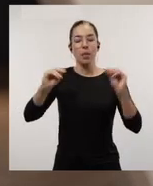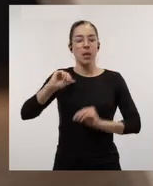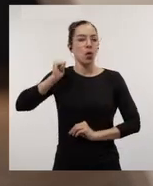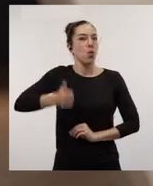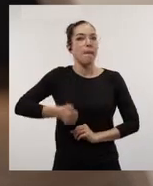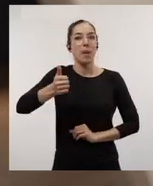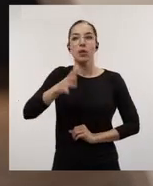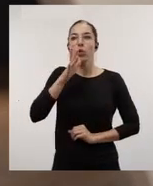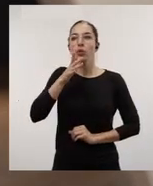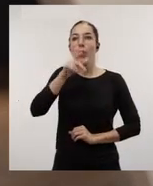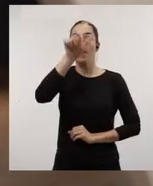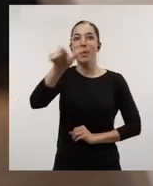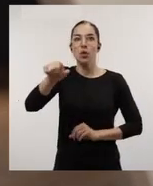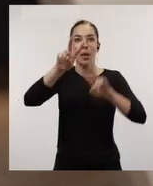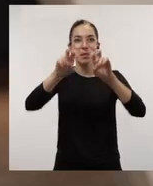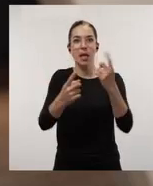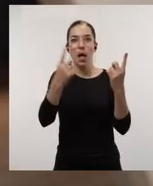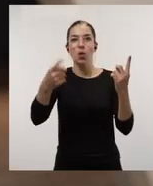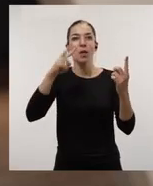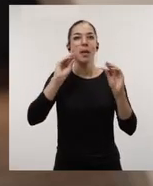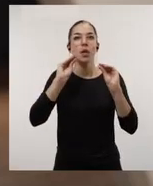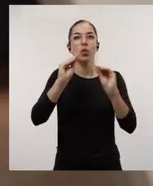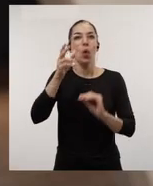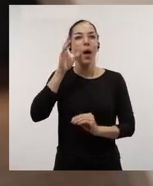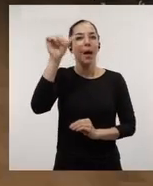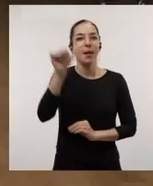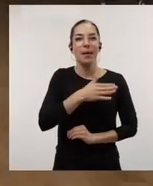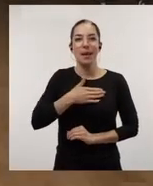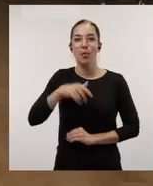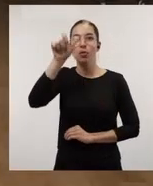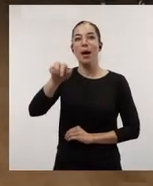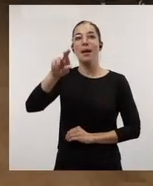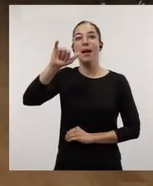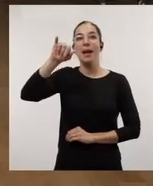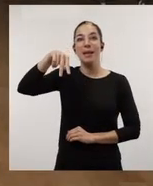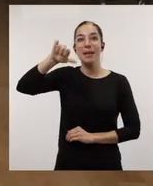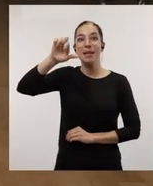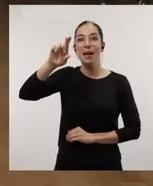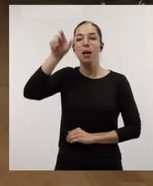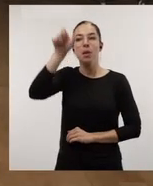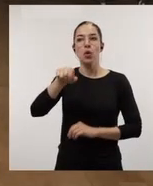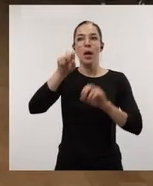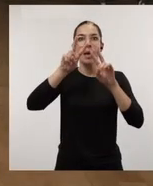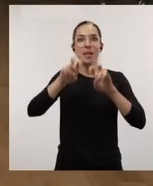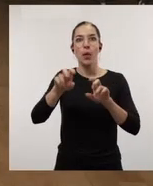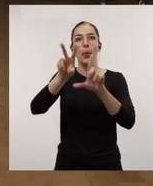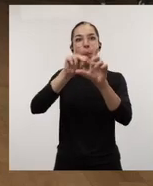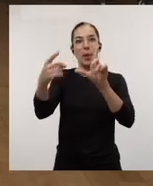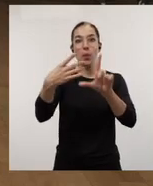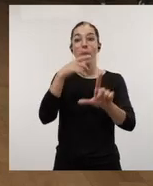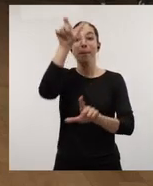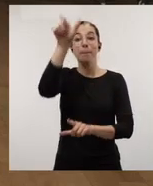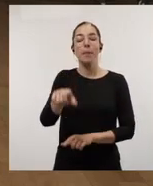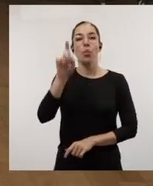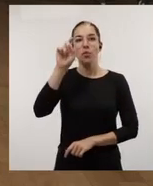Por eso queríamos escuchar algunas experiencias de algunos investigadores y Rainier es uno de esos investigadores que nos ha mandado un vídeo, él es profesor e